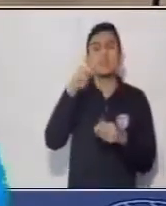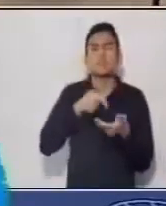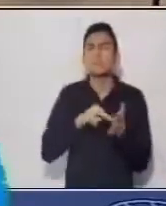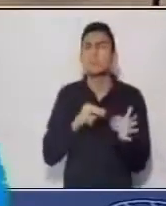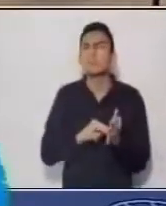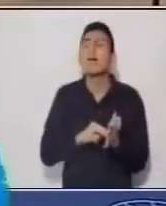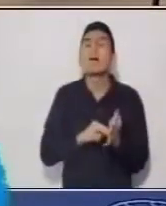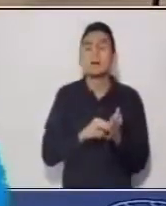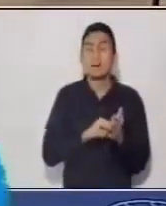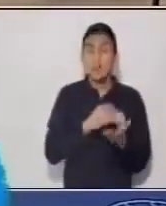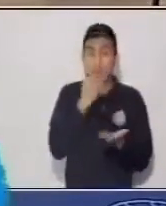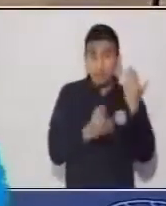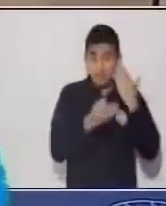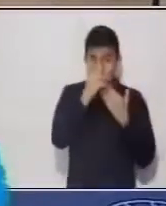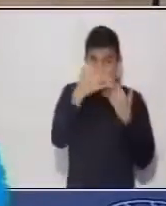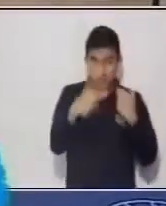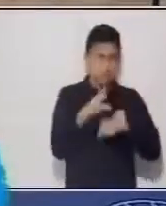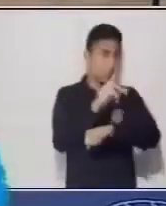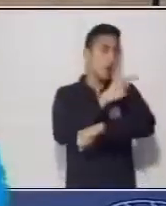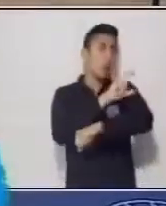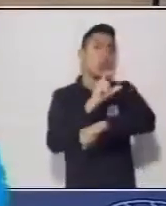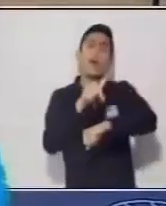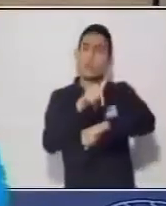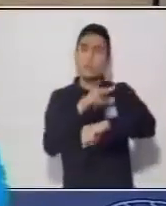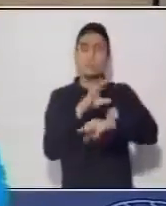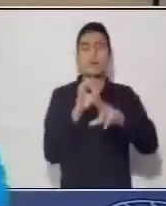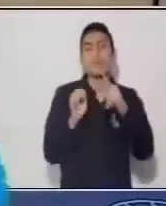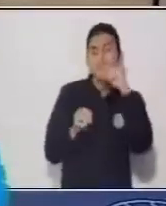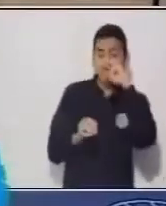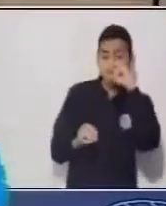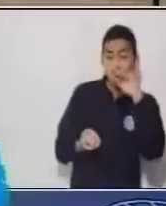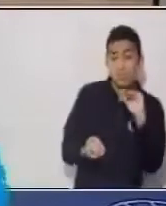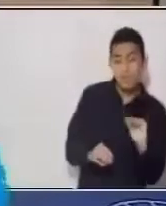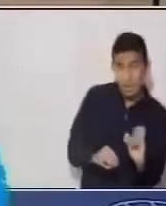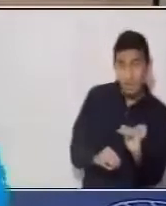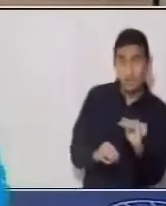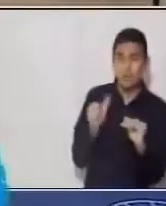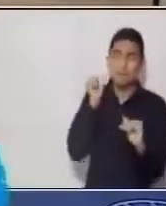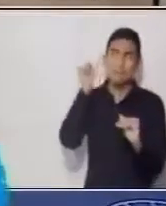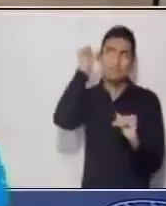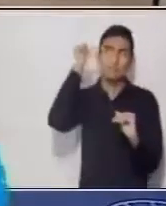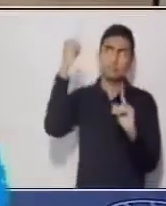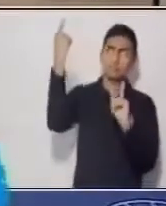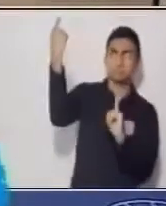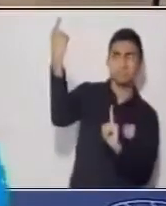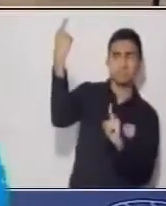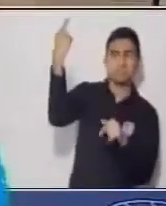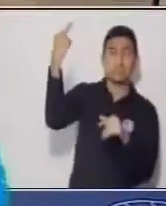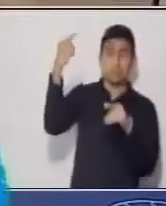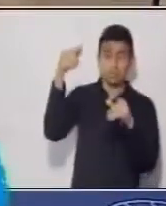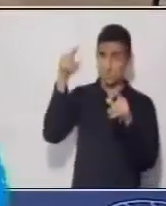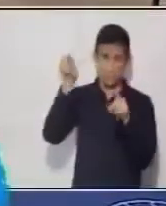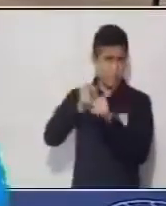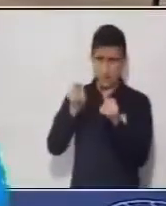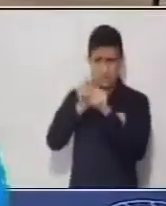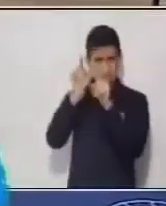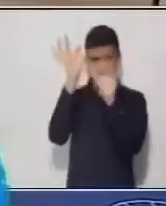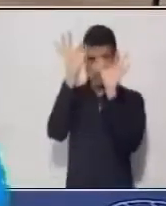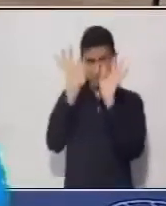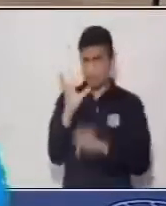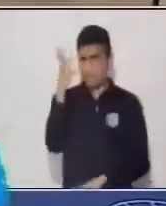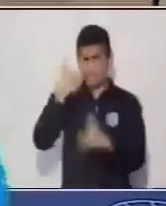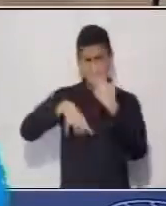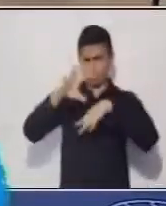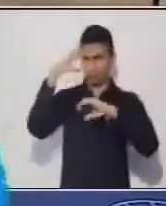cuento y habla un niño con un adulto los dos van a hablar de la misma forma? y ahí es donde tienes que